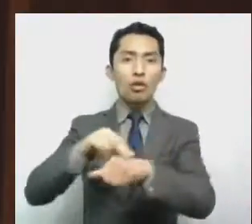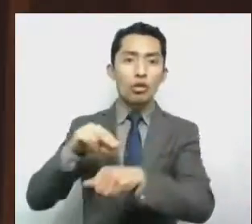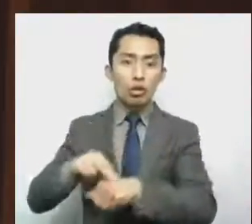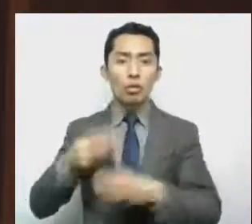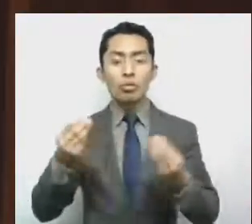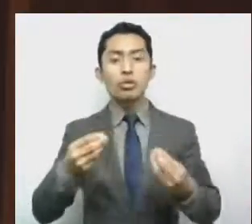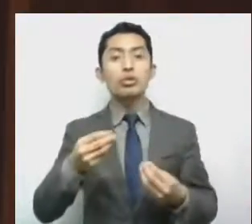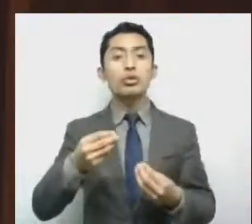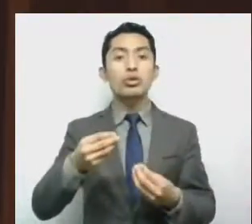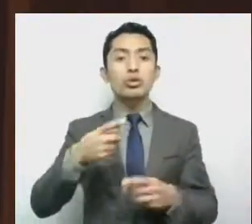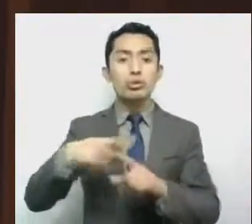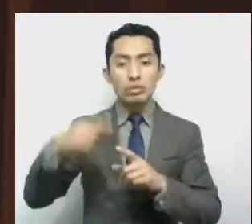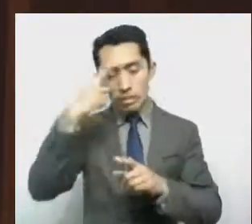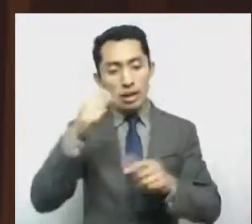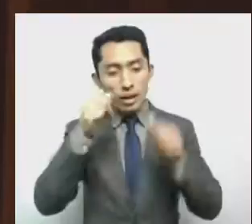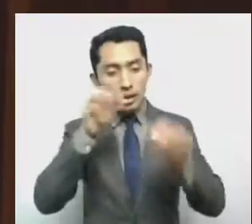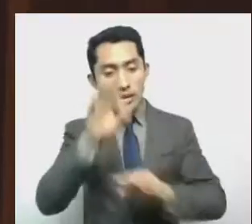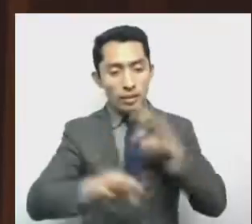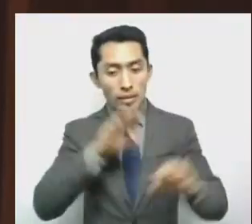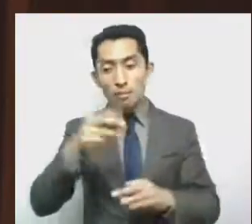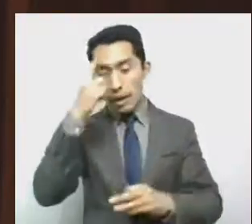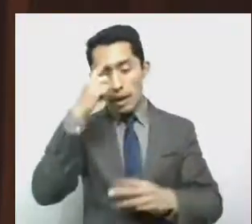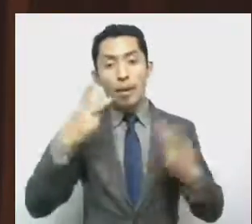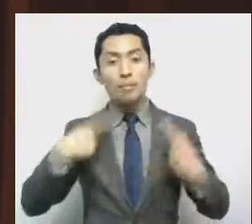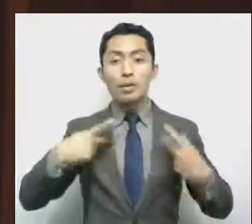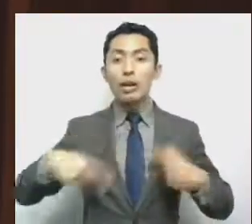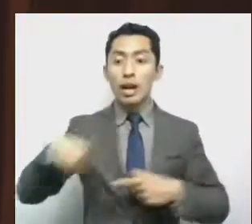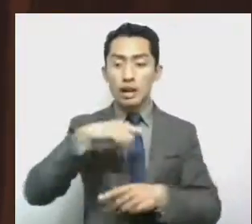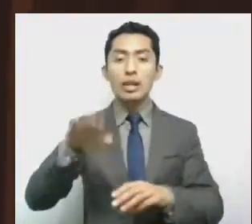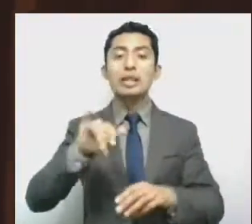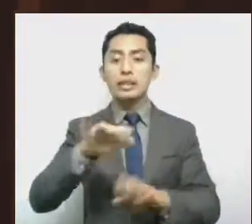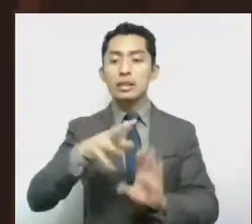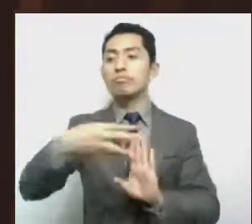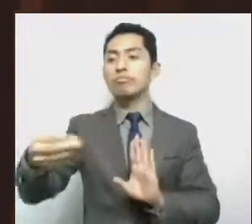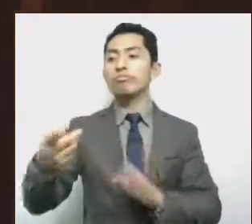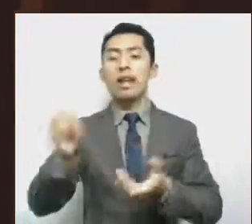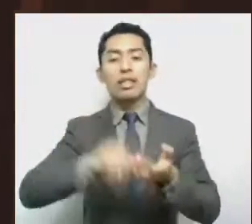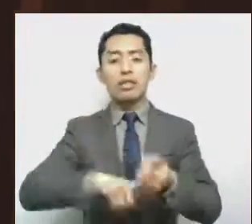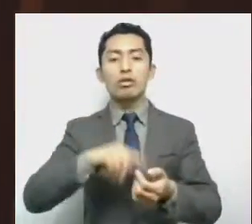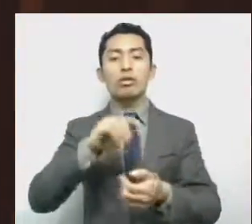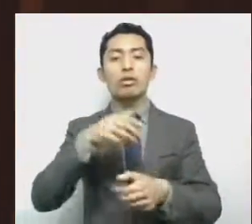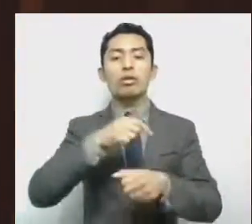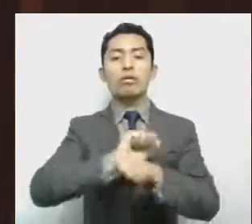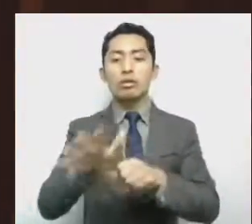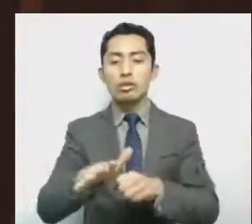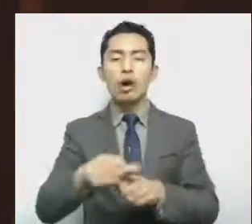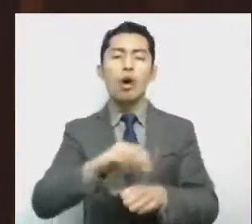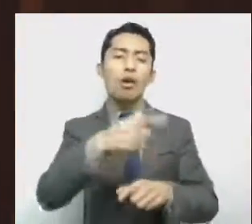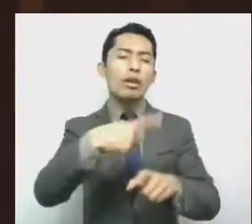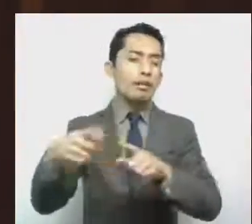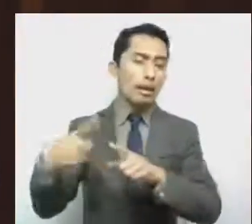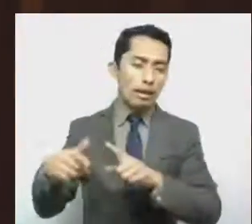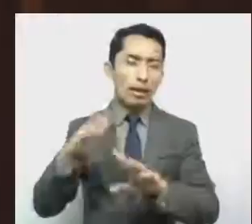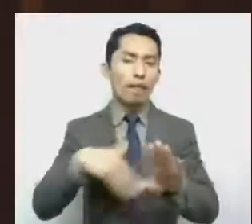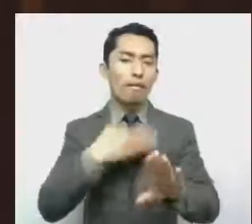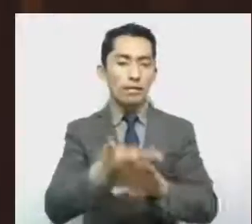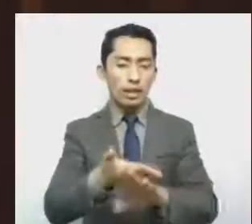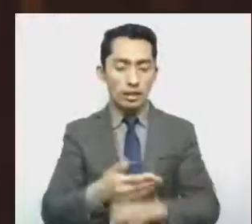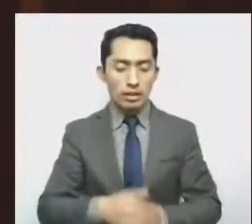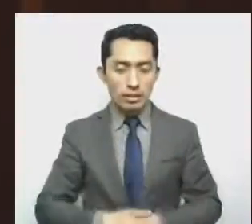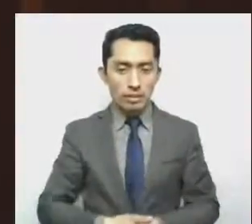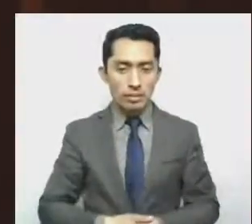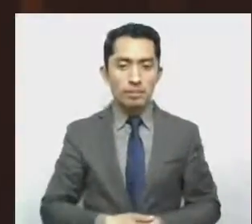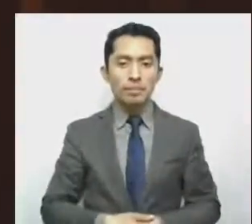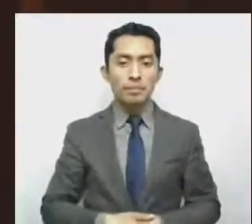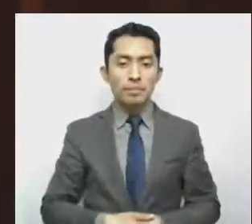atención a la población que ha resultado contagiada por COVID, entre otros padecimientos. En